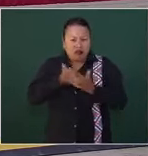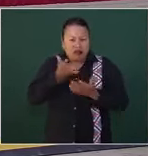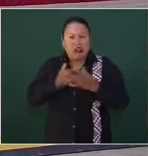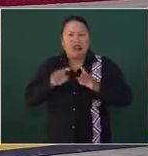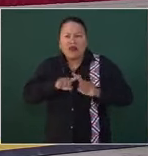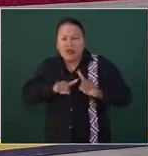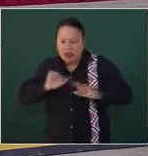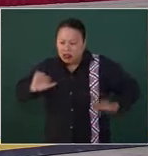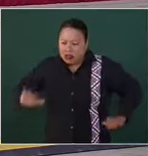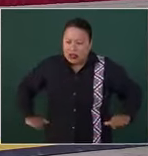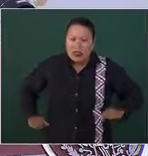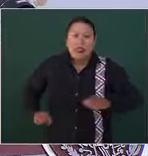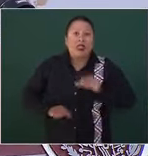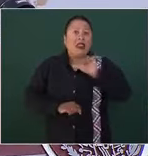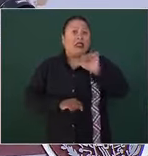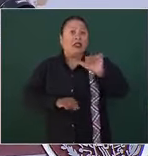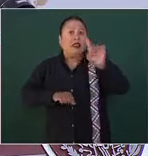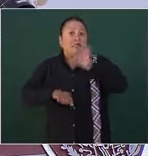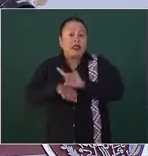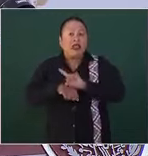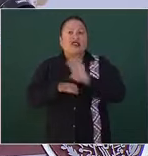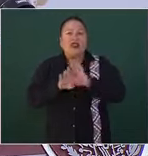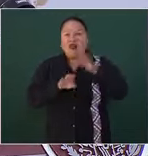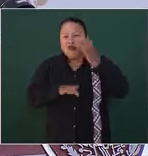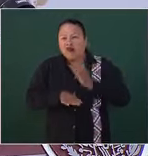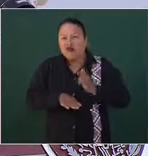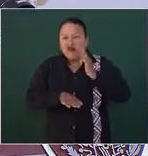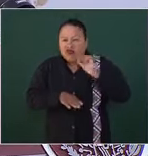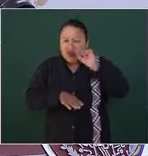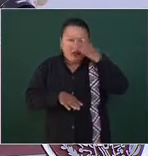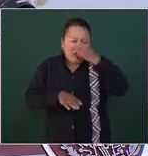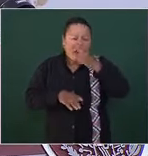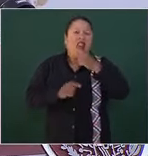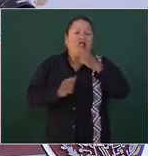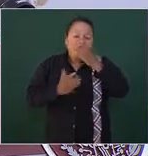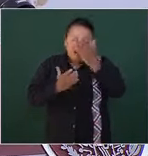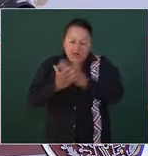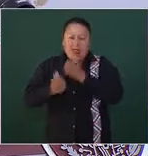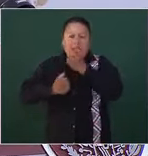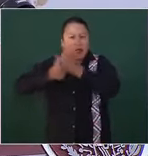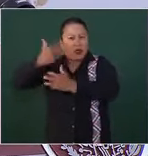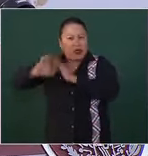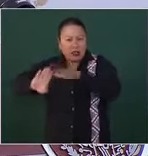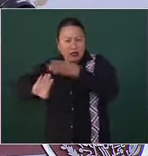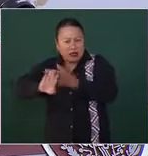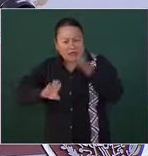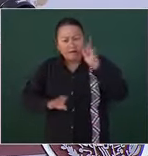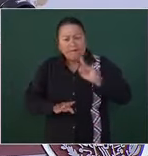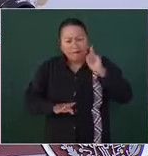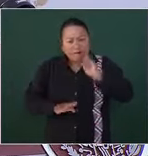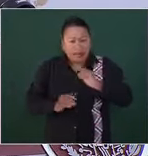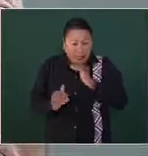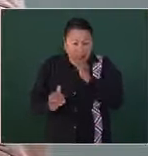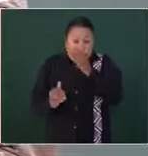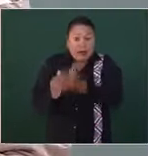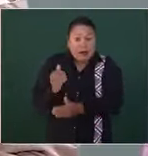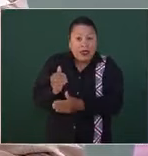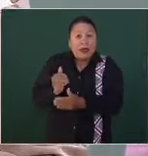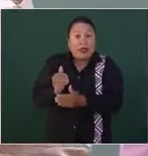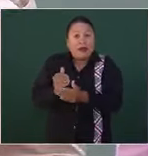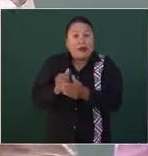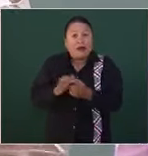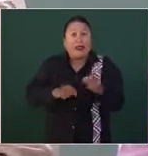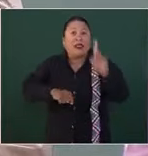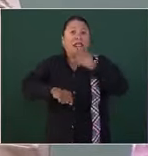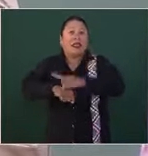en los 16 días de activismo contra la violencia hacia las mujeres y que culminarán el